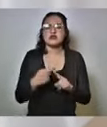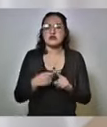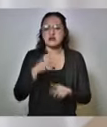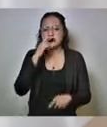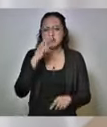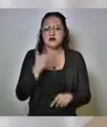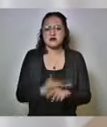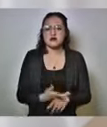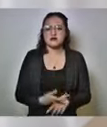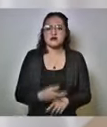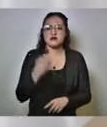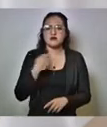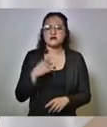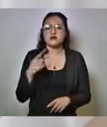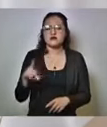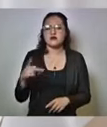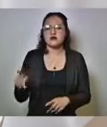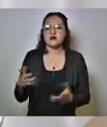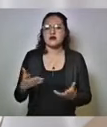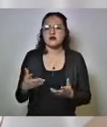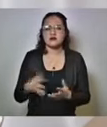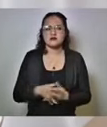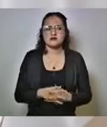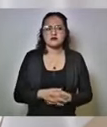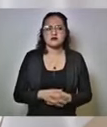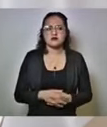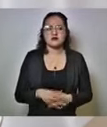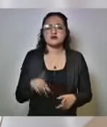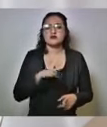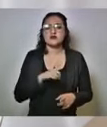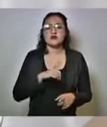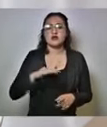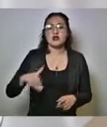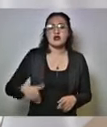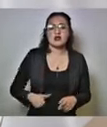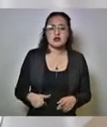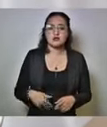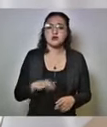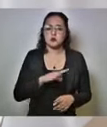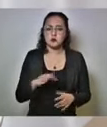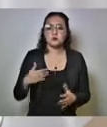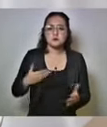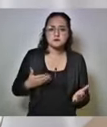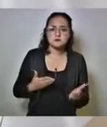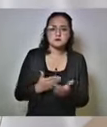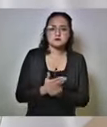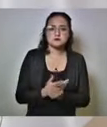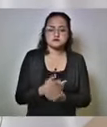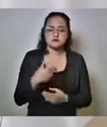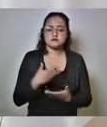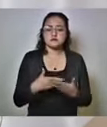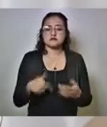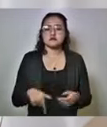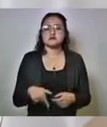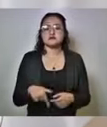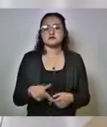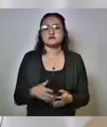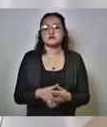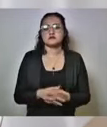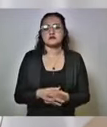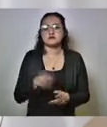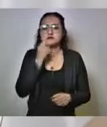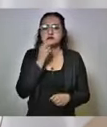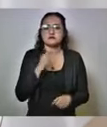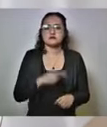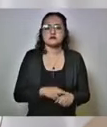de la regulación del tránsito y solamente en caso de accidentes puede entrar un segmento de